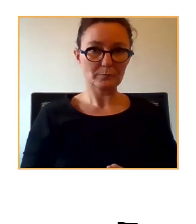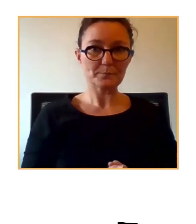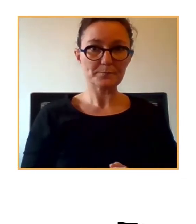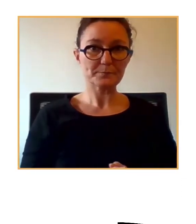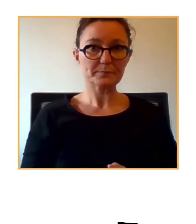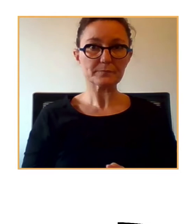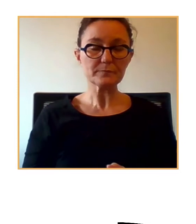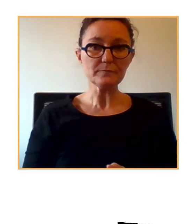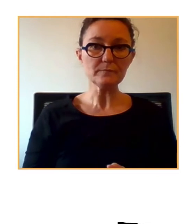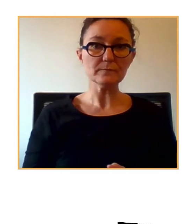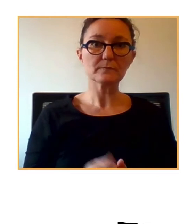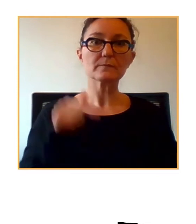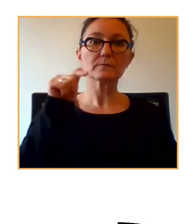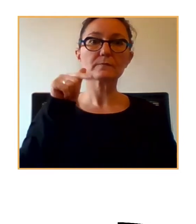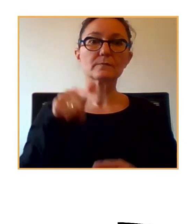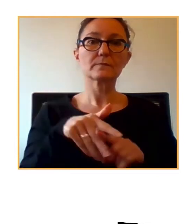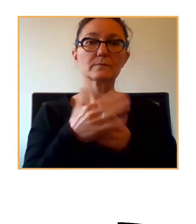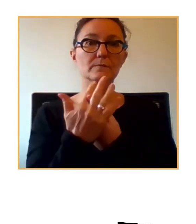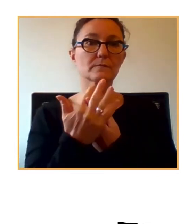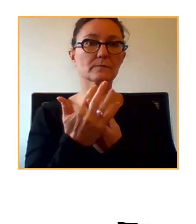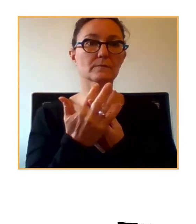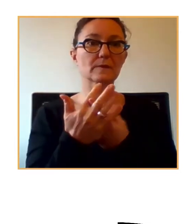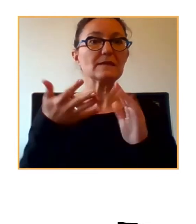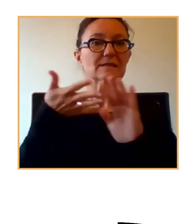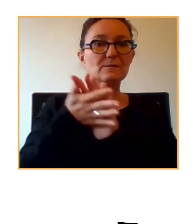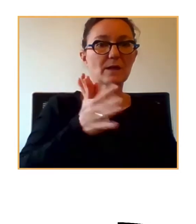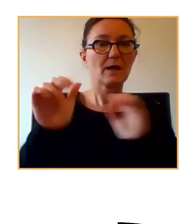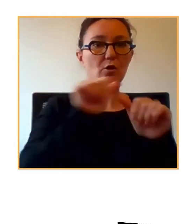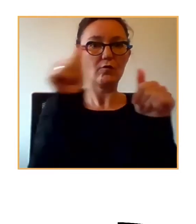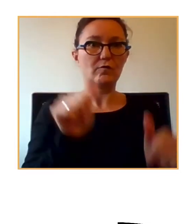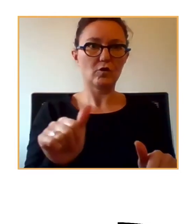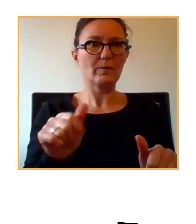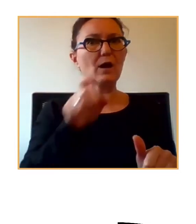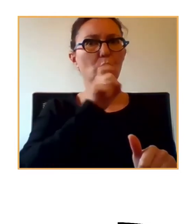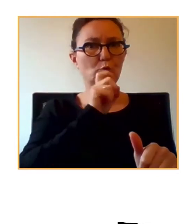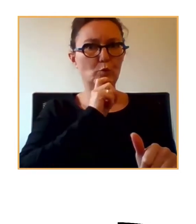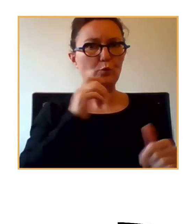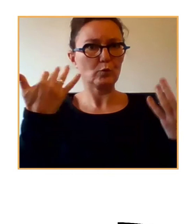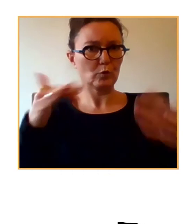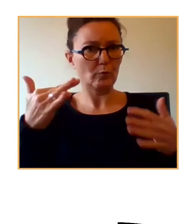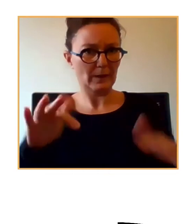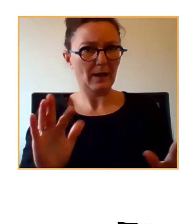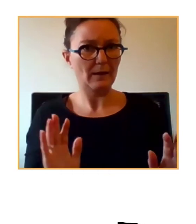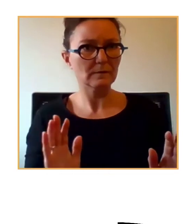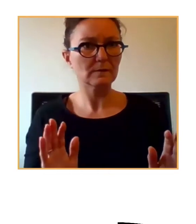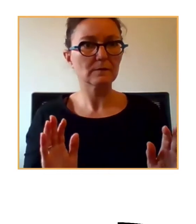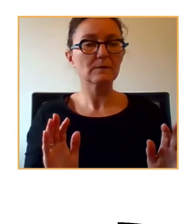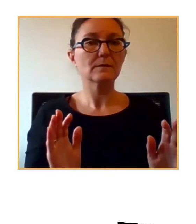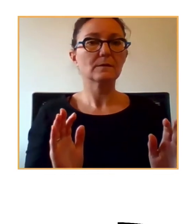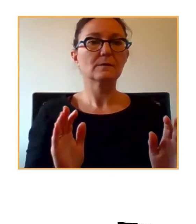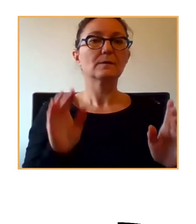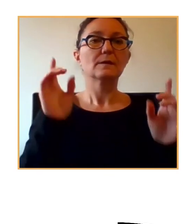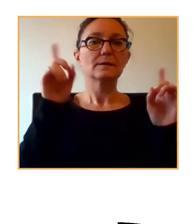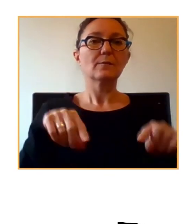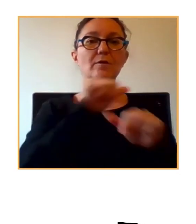bueno, es una realidad que se ha presentado muy compleja y también es complejo también la